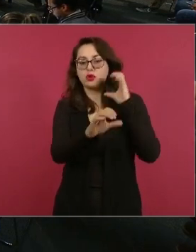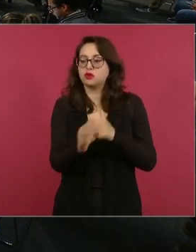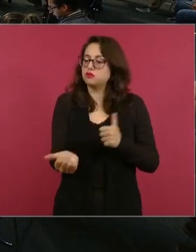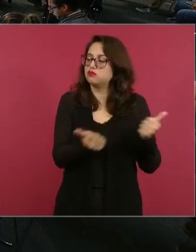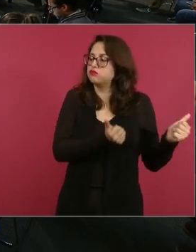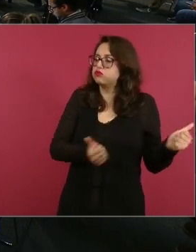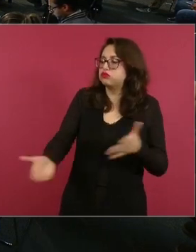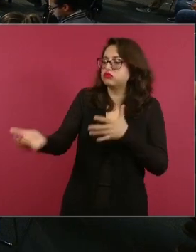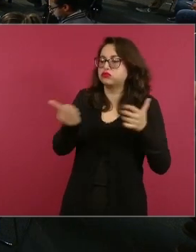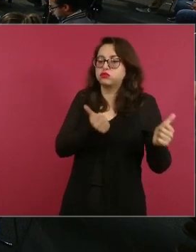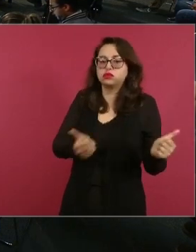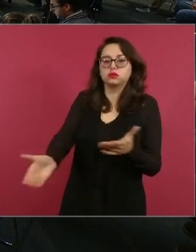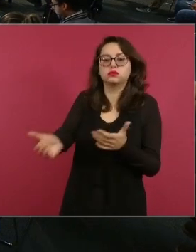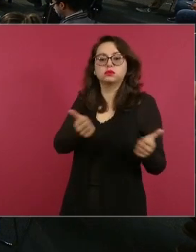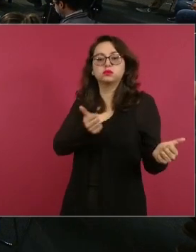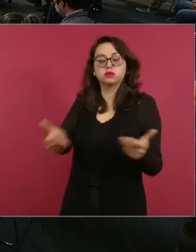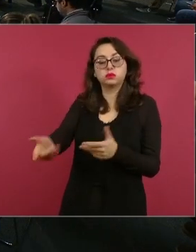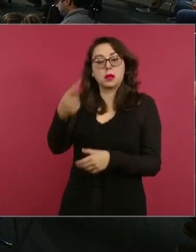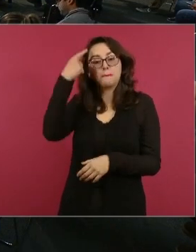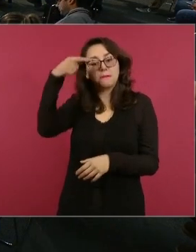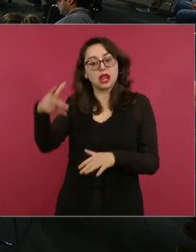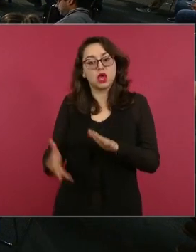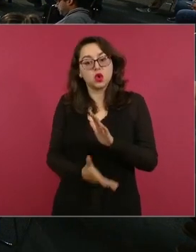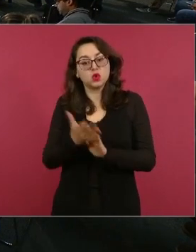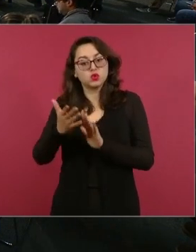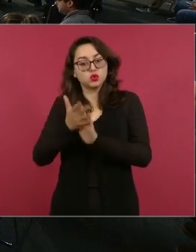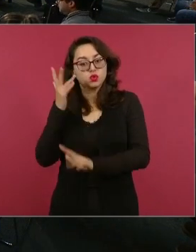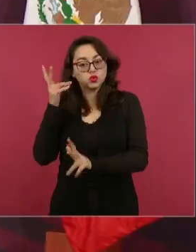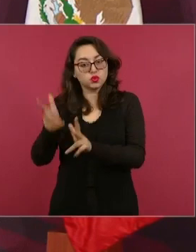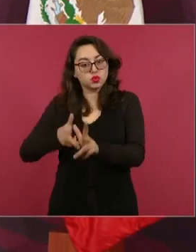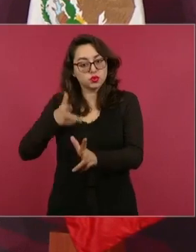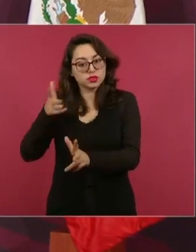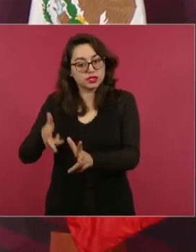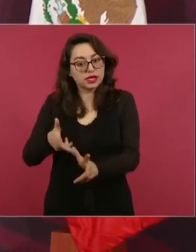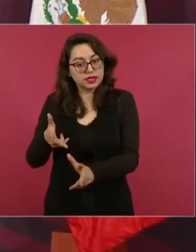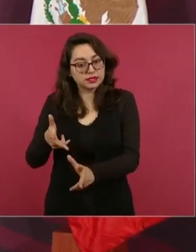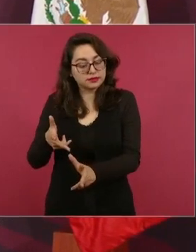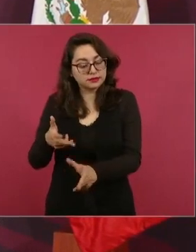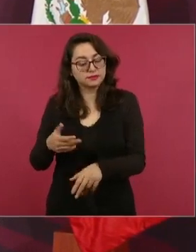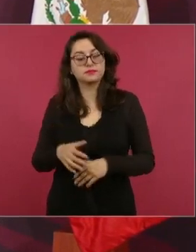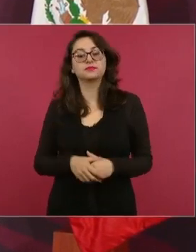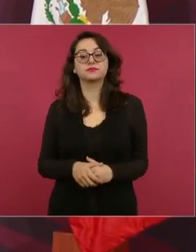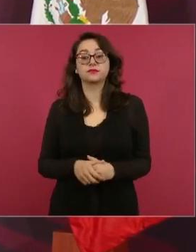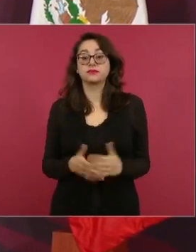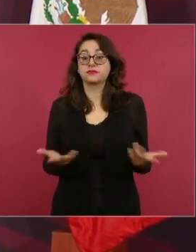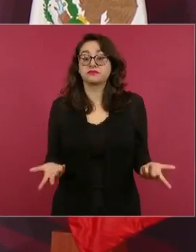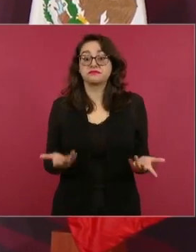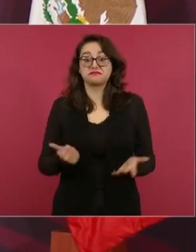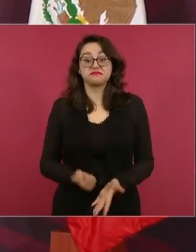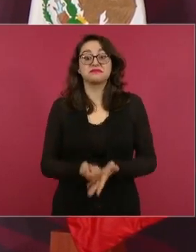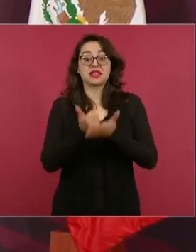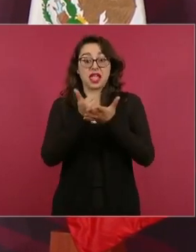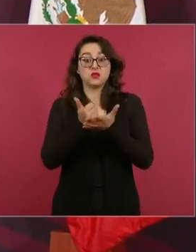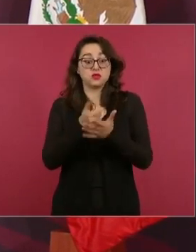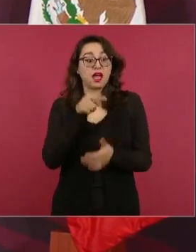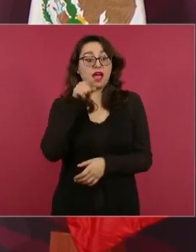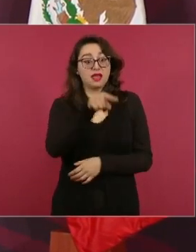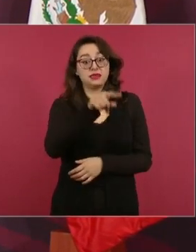Yucatán eso ha significado mucho trabajo